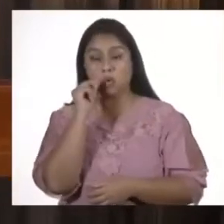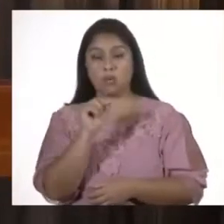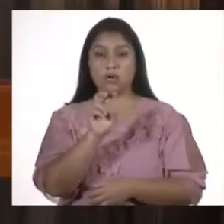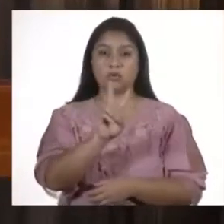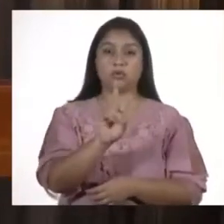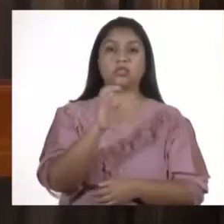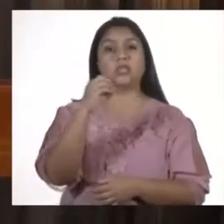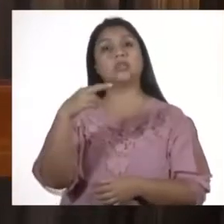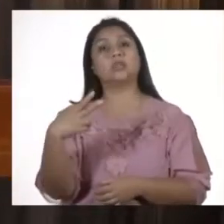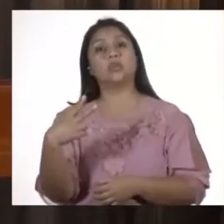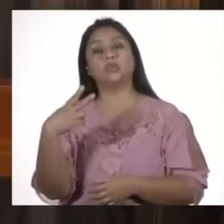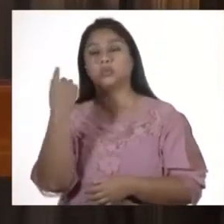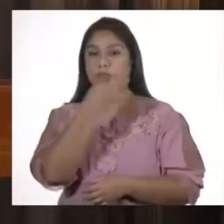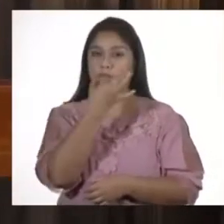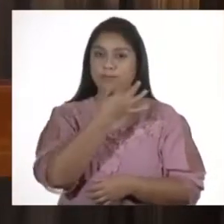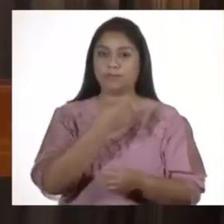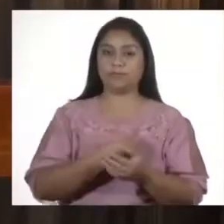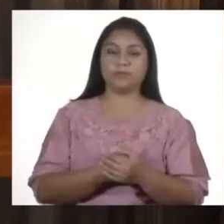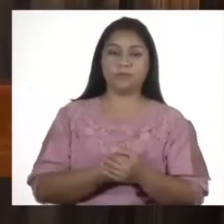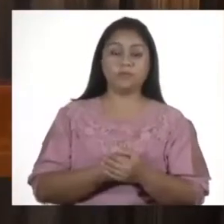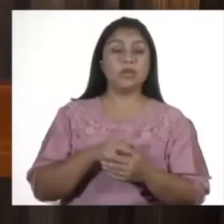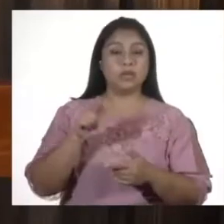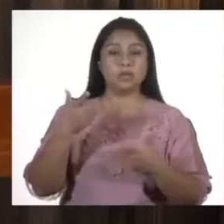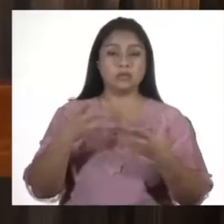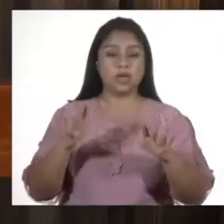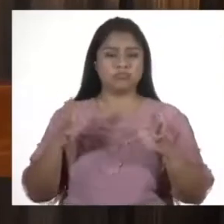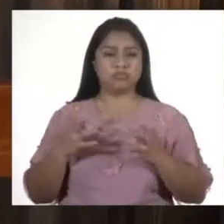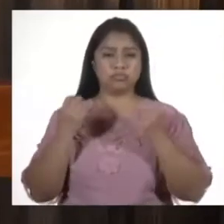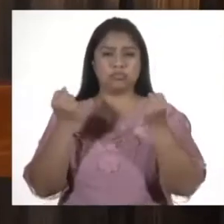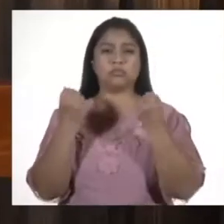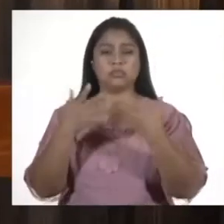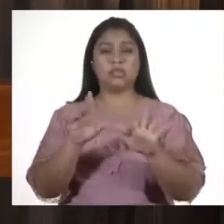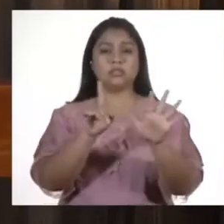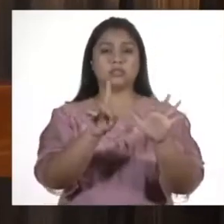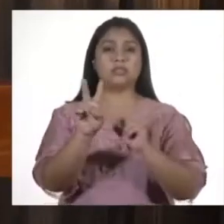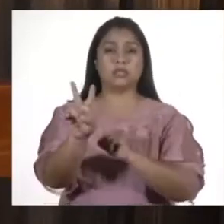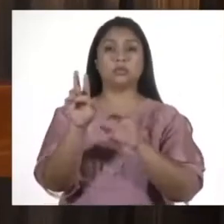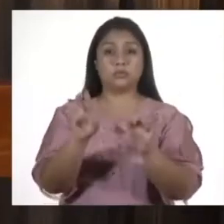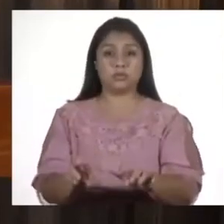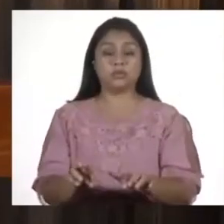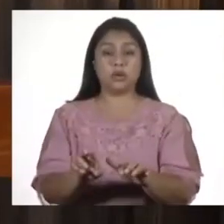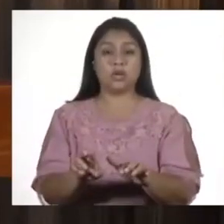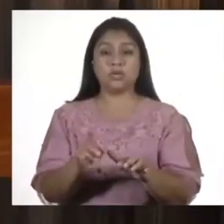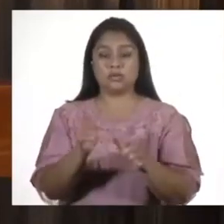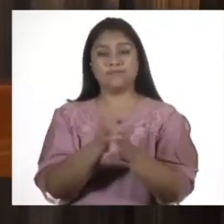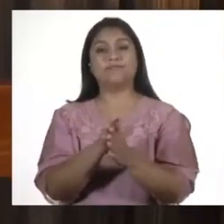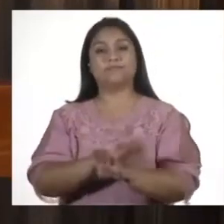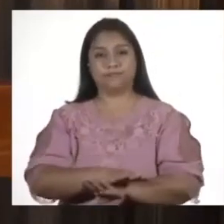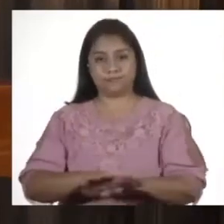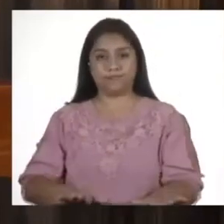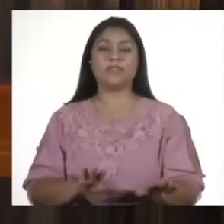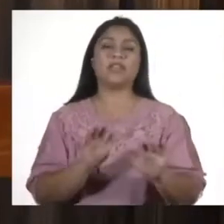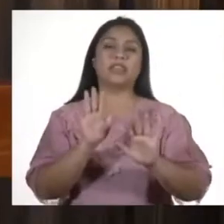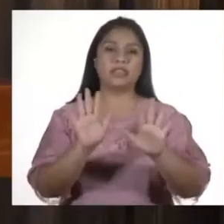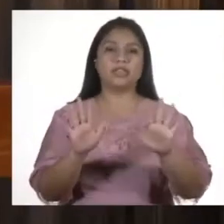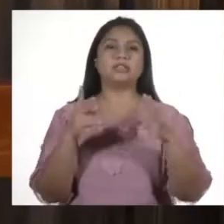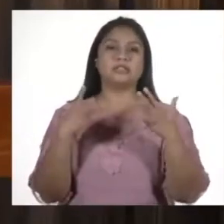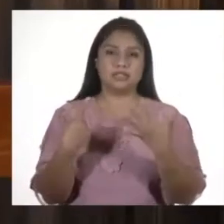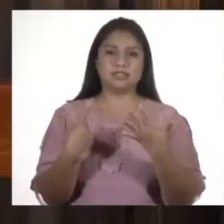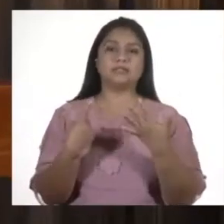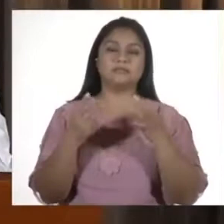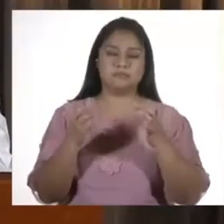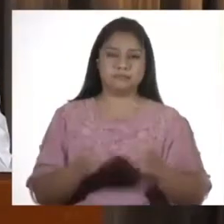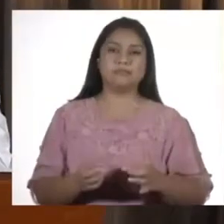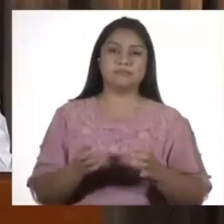hombres y 202 son mujeres. Hemos recuperado a 62 personas y hemos lamentado el fallecimiento de 16.